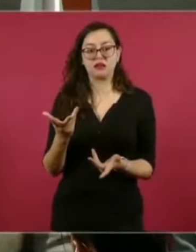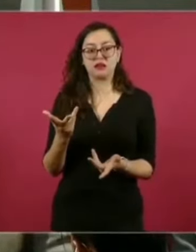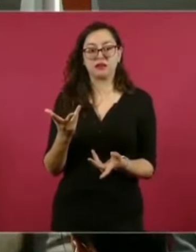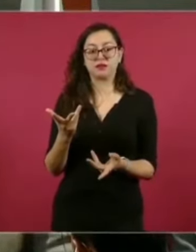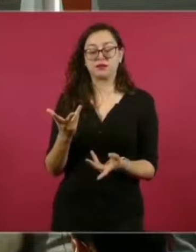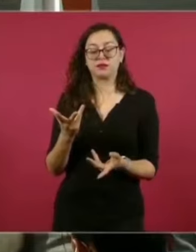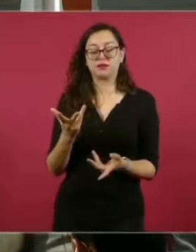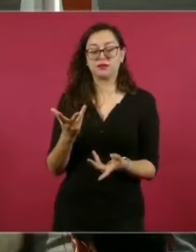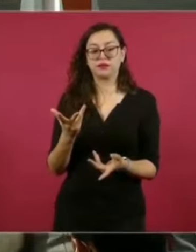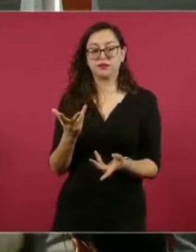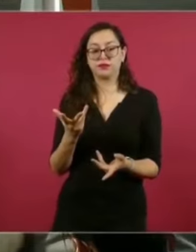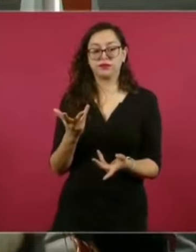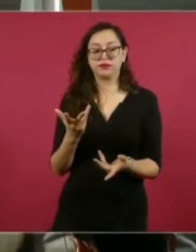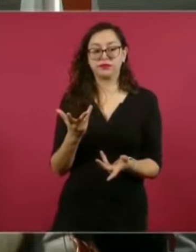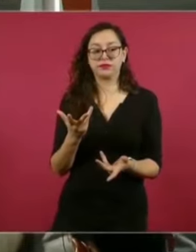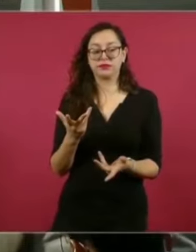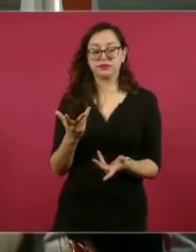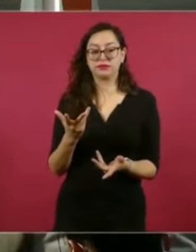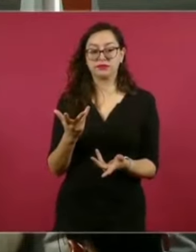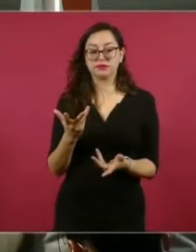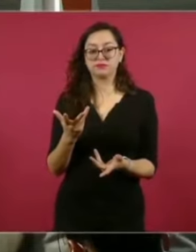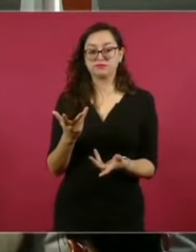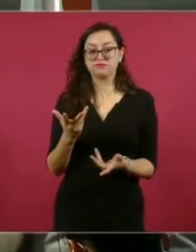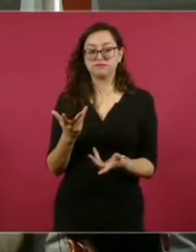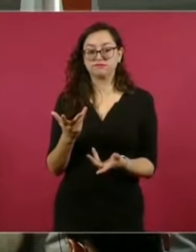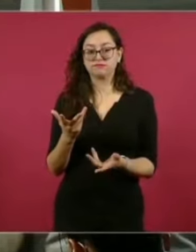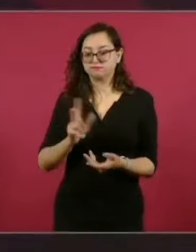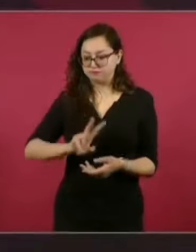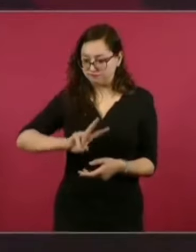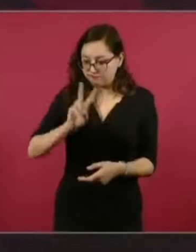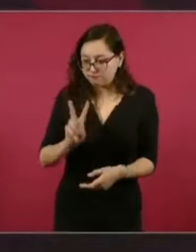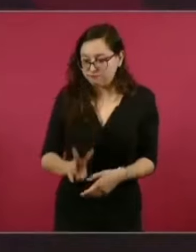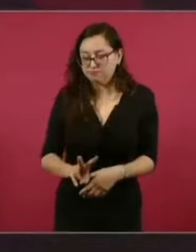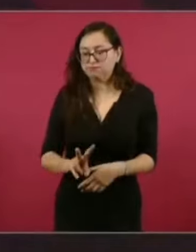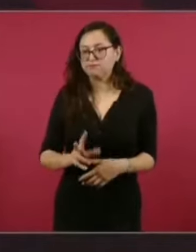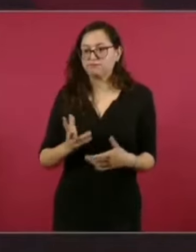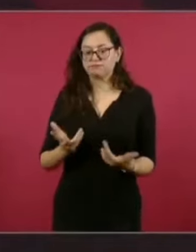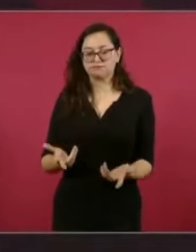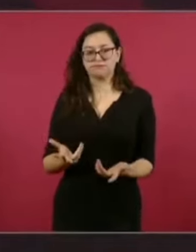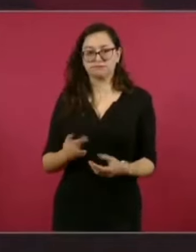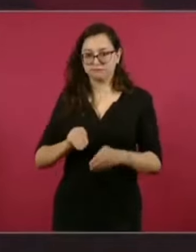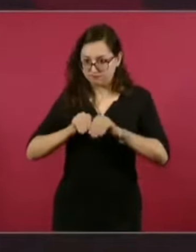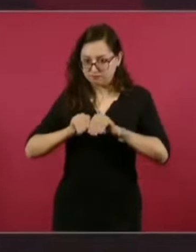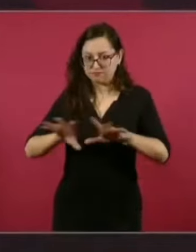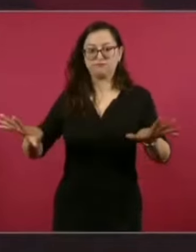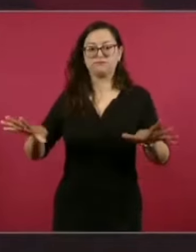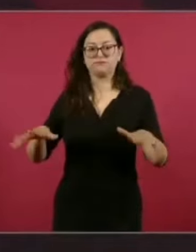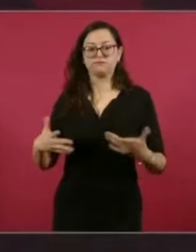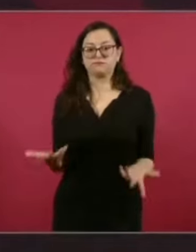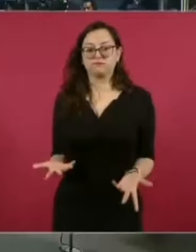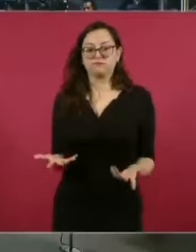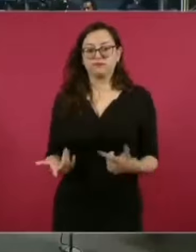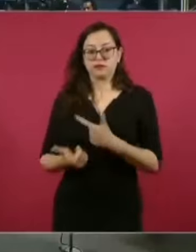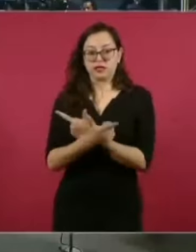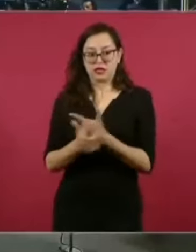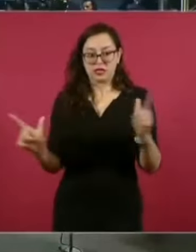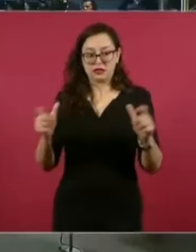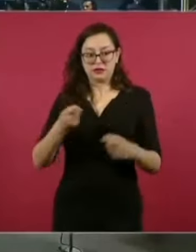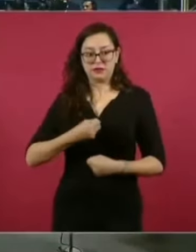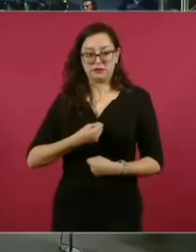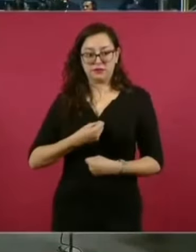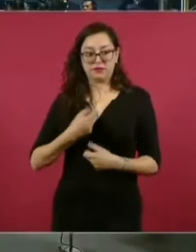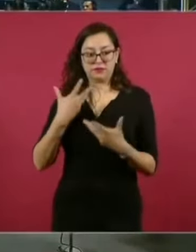de la verdad, de la libertad…